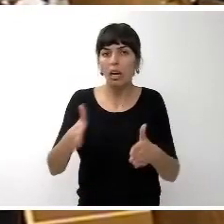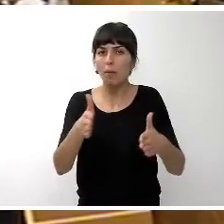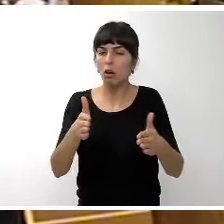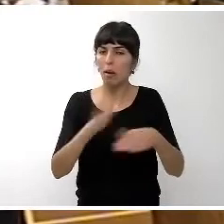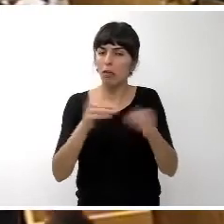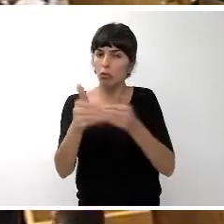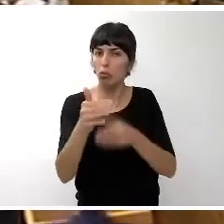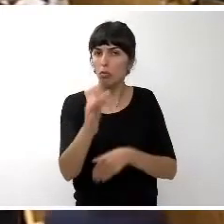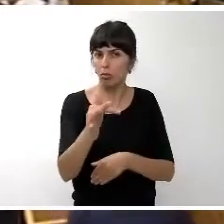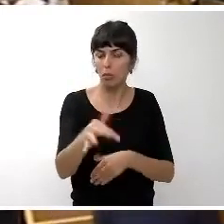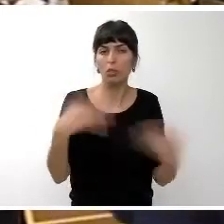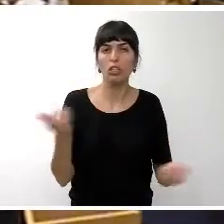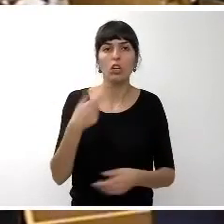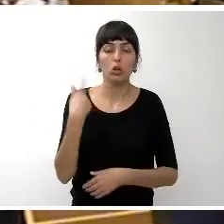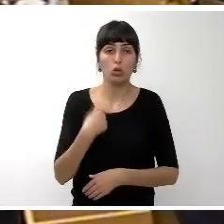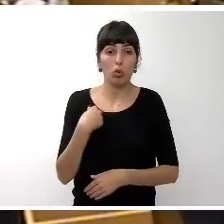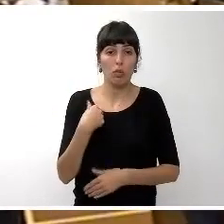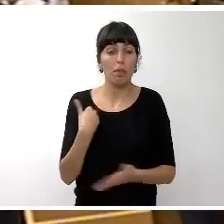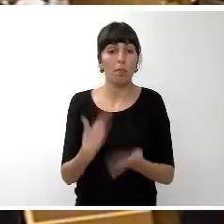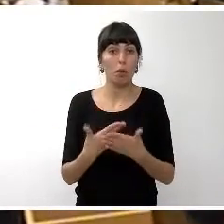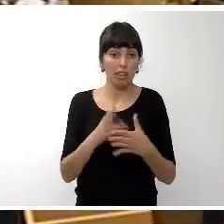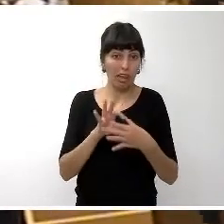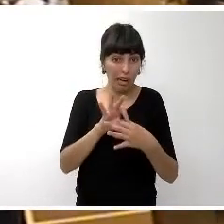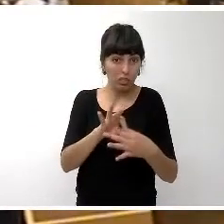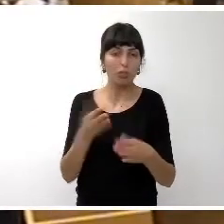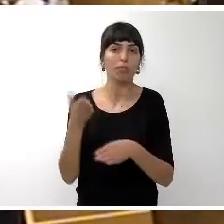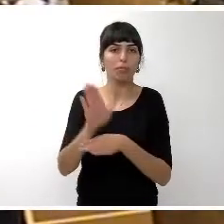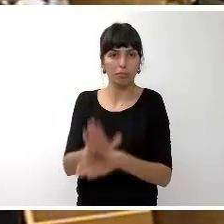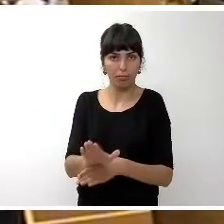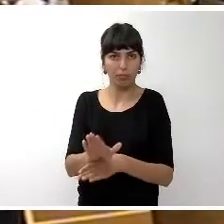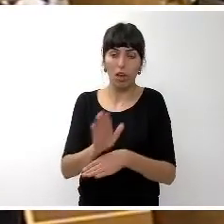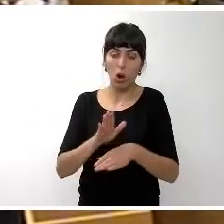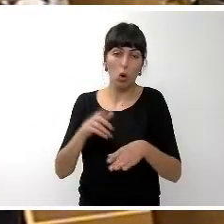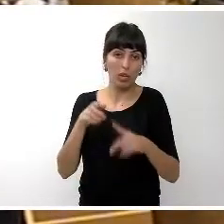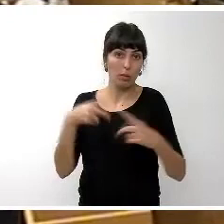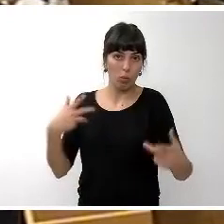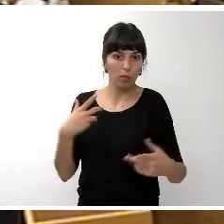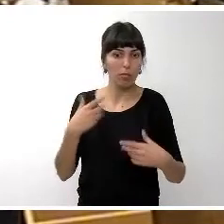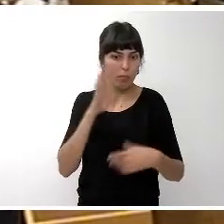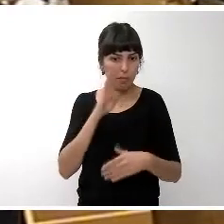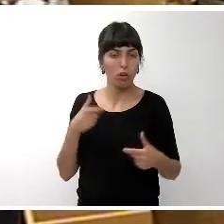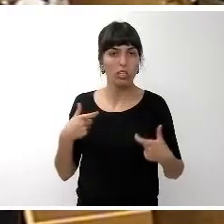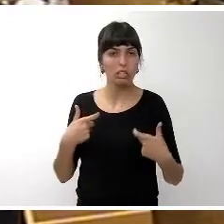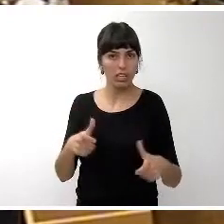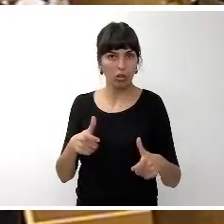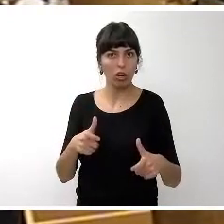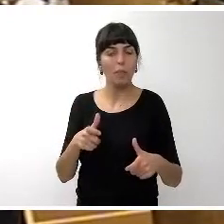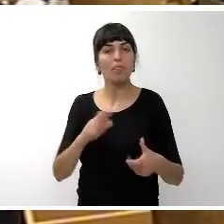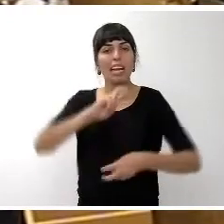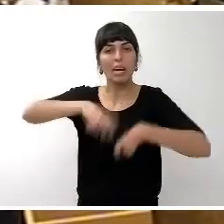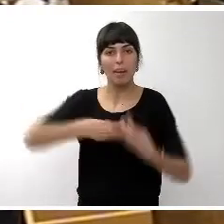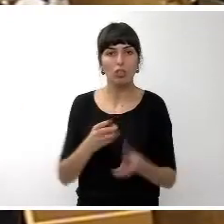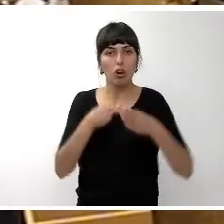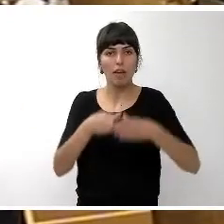y en esta línea presentamos una enmienda presentamos una enmienda en apoyo al sector de la reparación naval